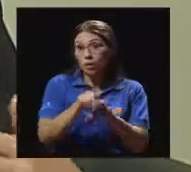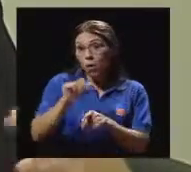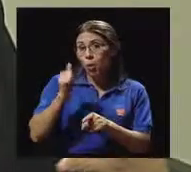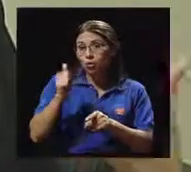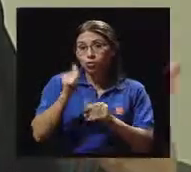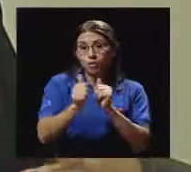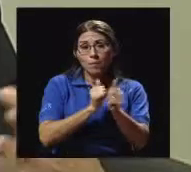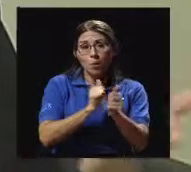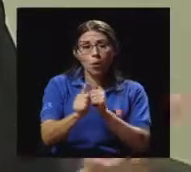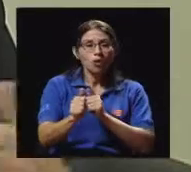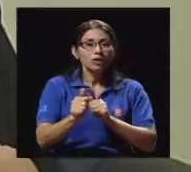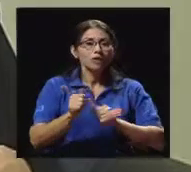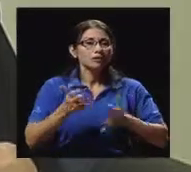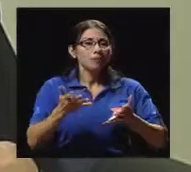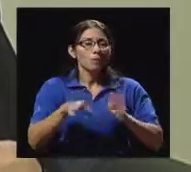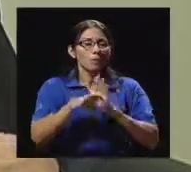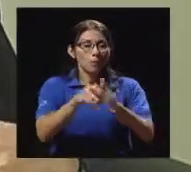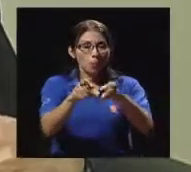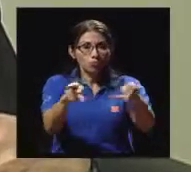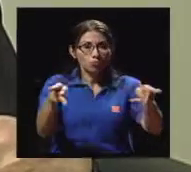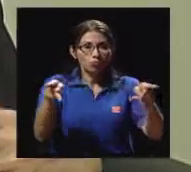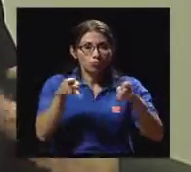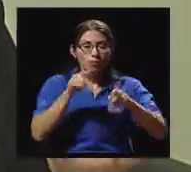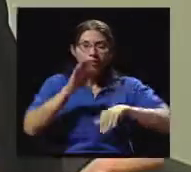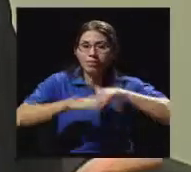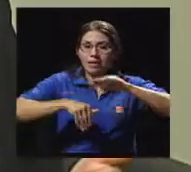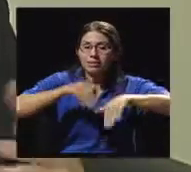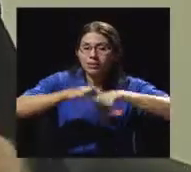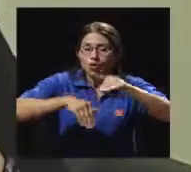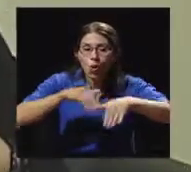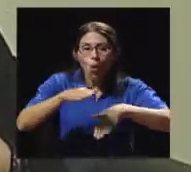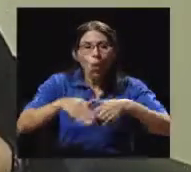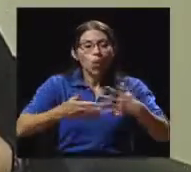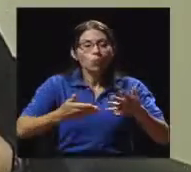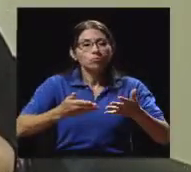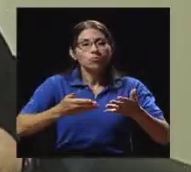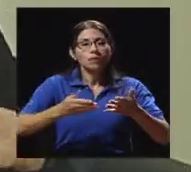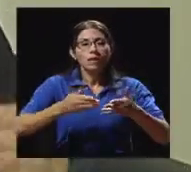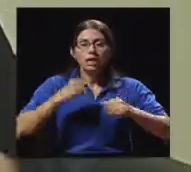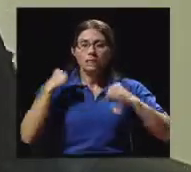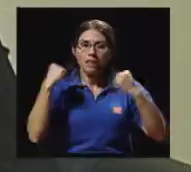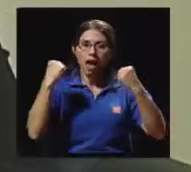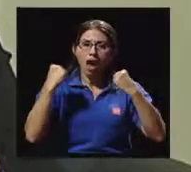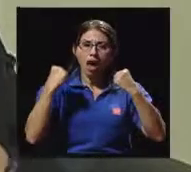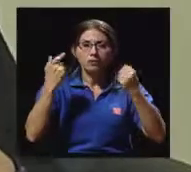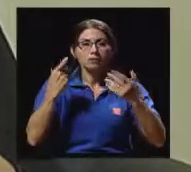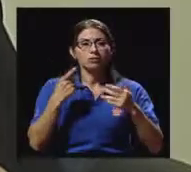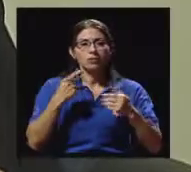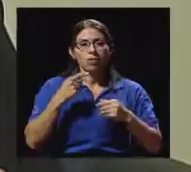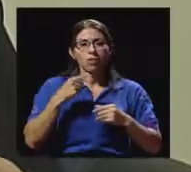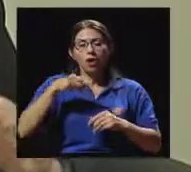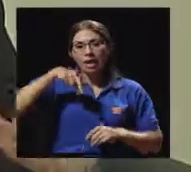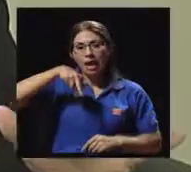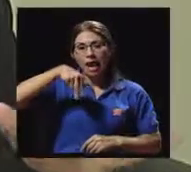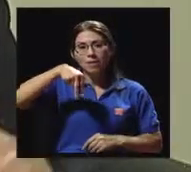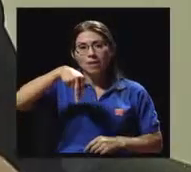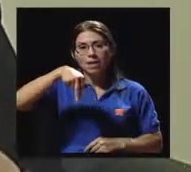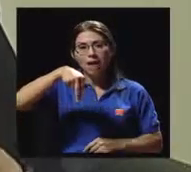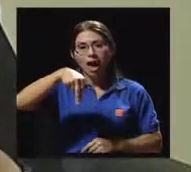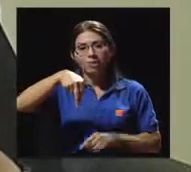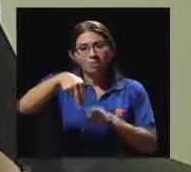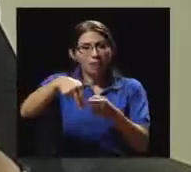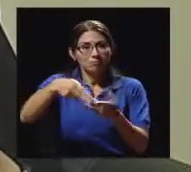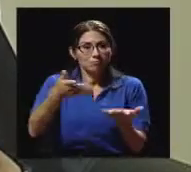natación, ahora mencionaba el gimnasio, la caminata como una forma que es la más